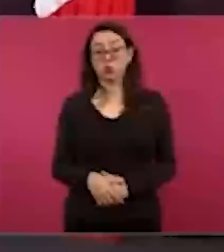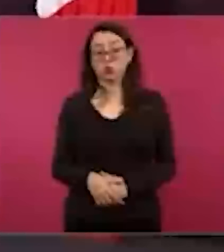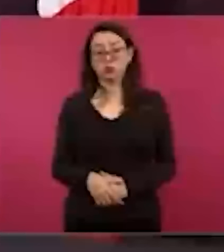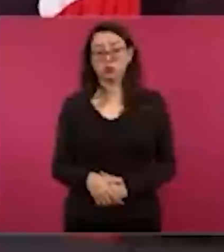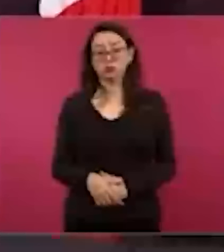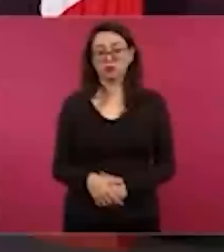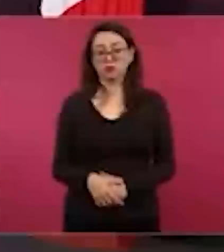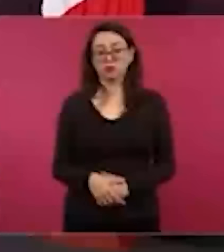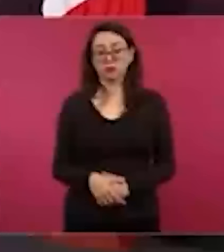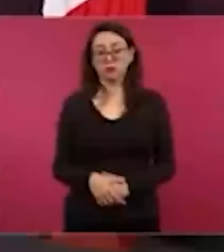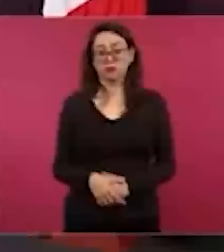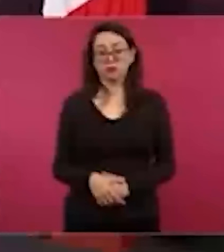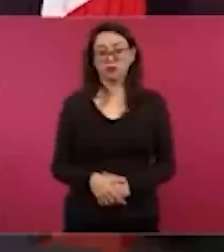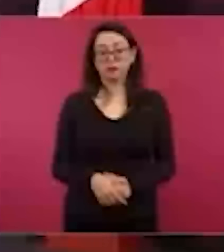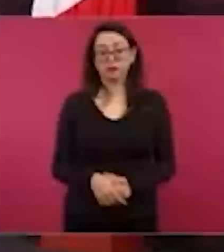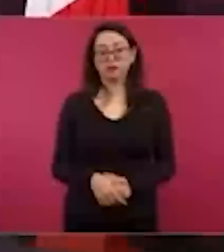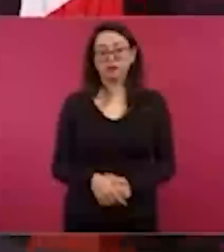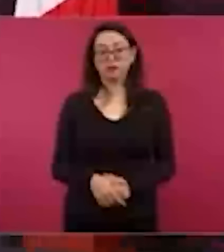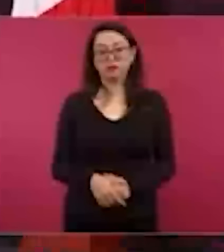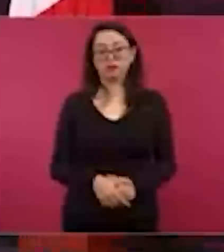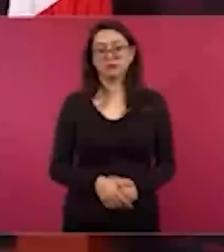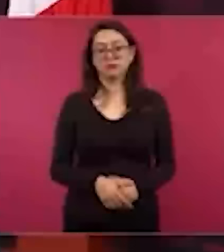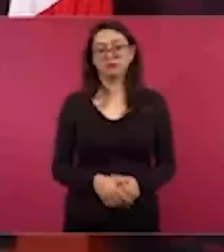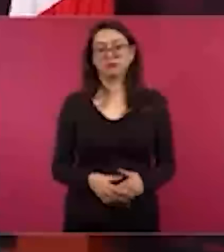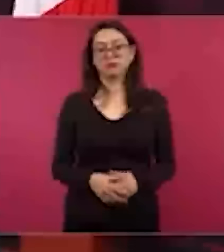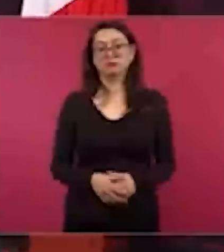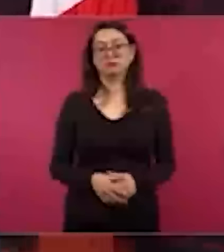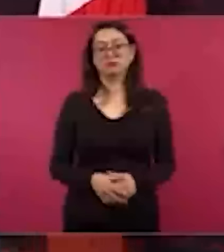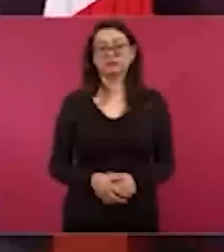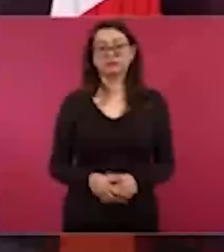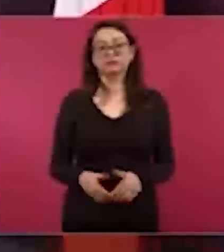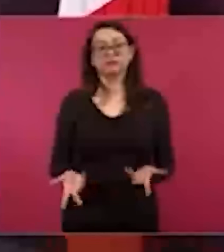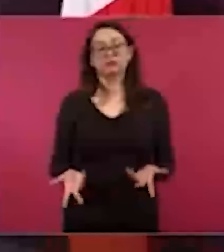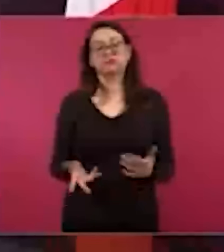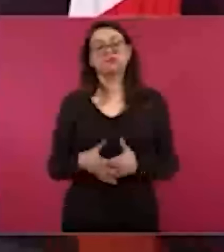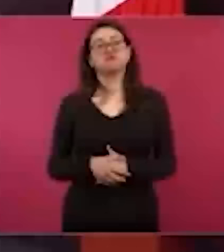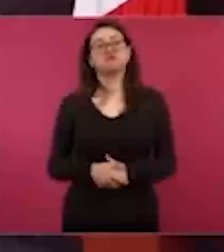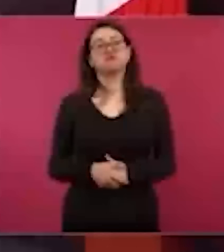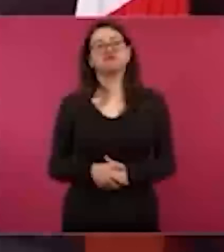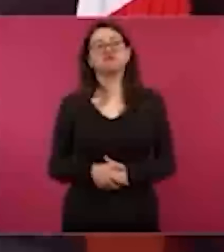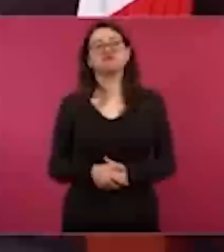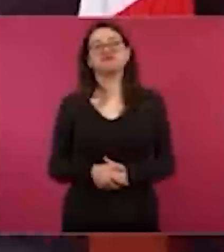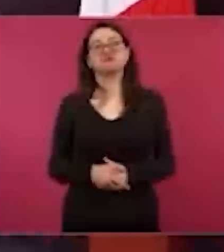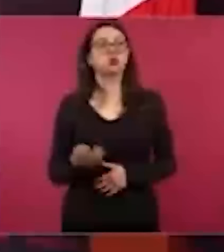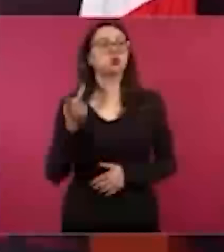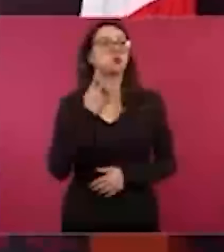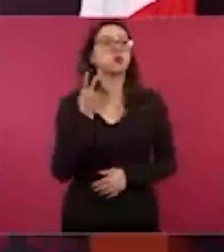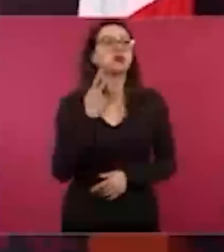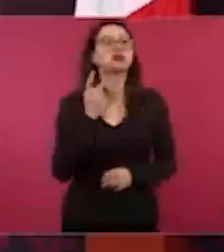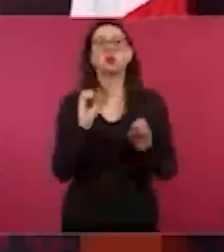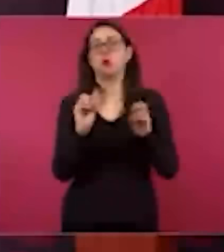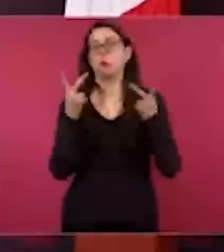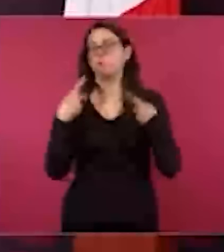Si yo tuviese que dar un consejo a un político o a cualquier gente